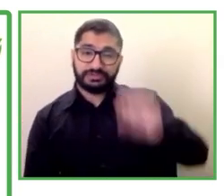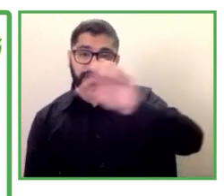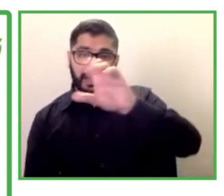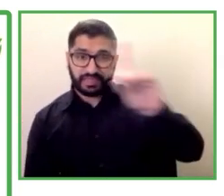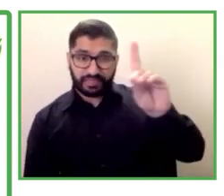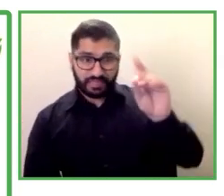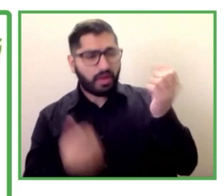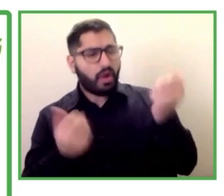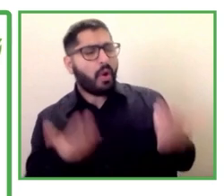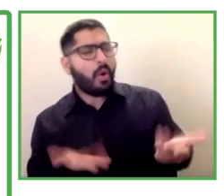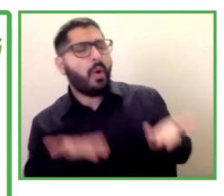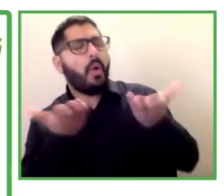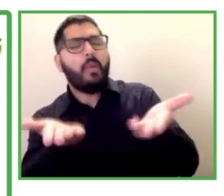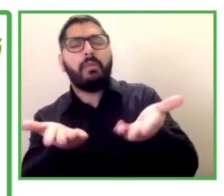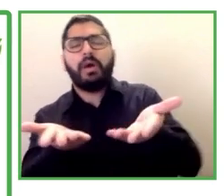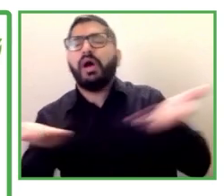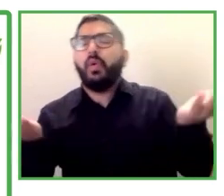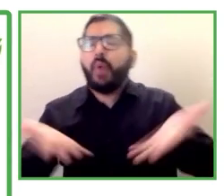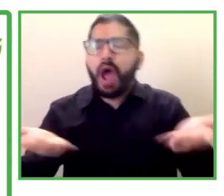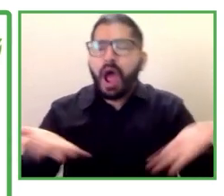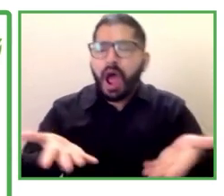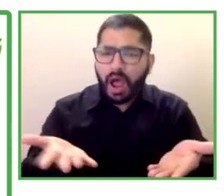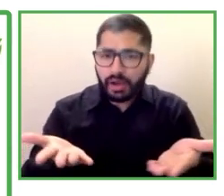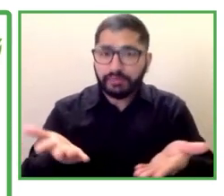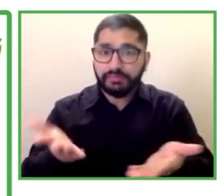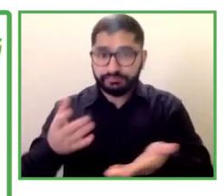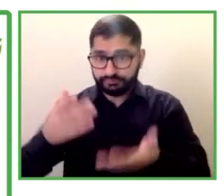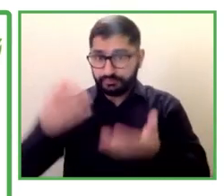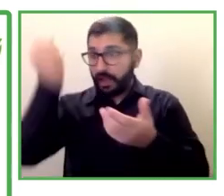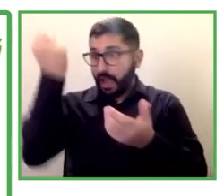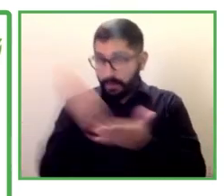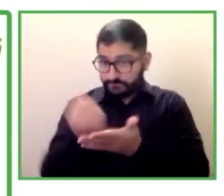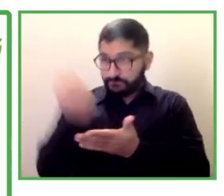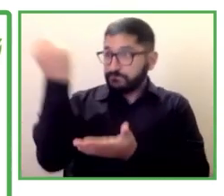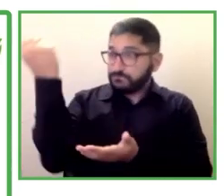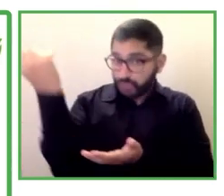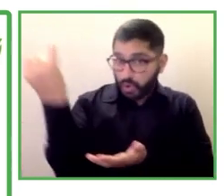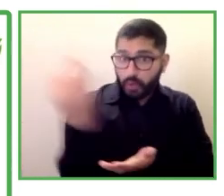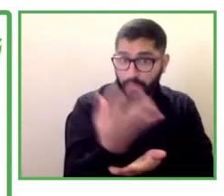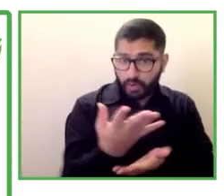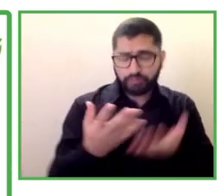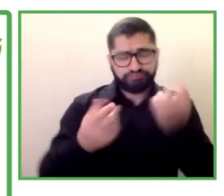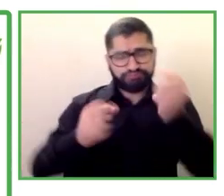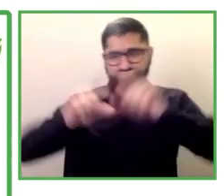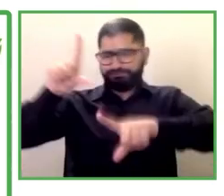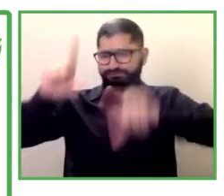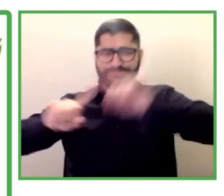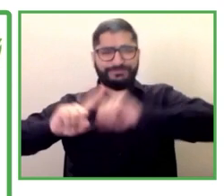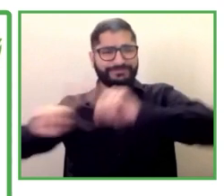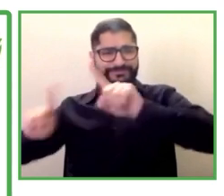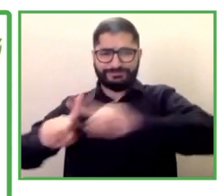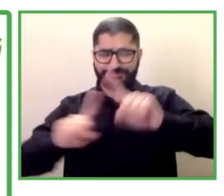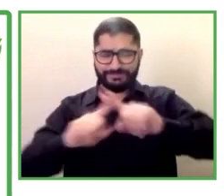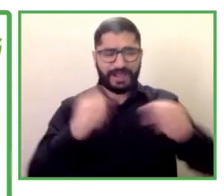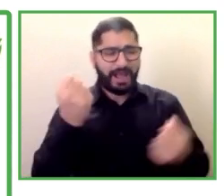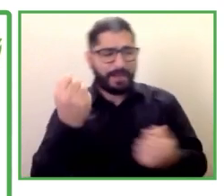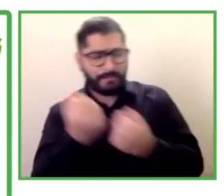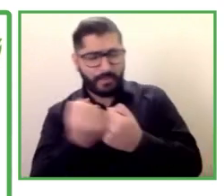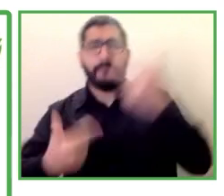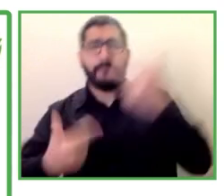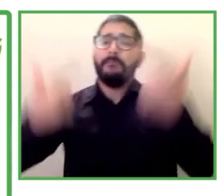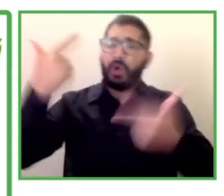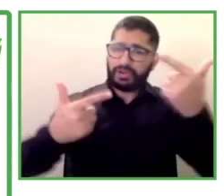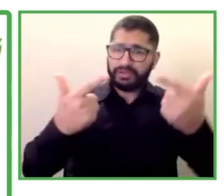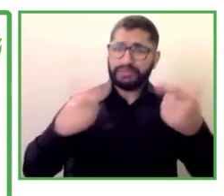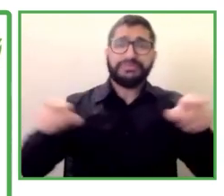un número de distintas ayudas de políticas y recursos para estados y localidades lo que